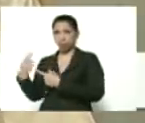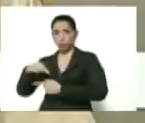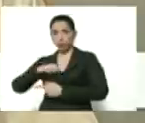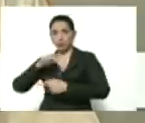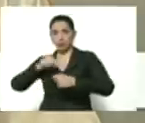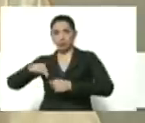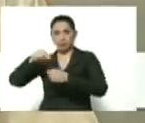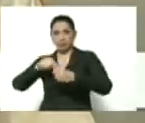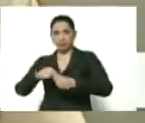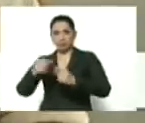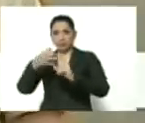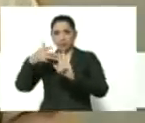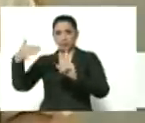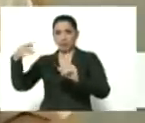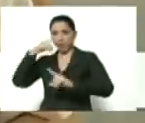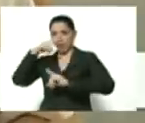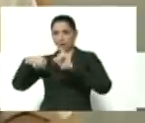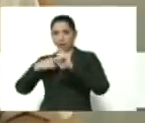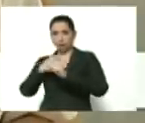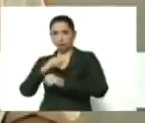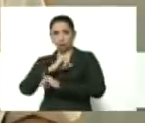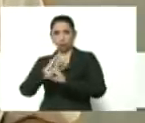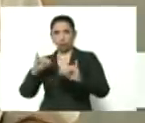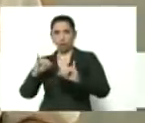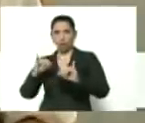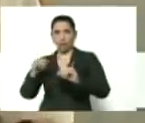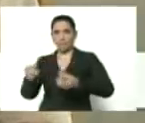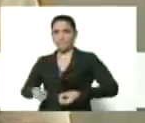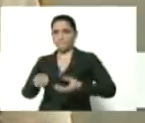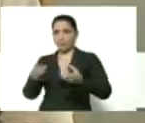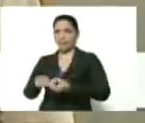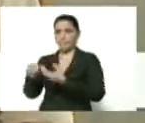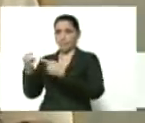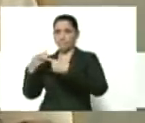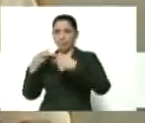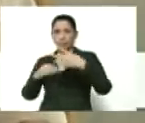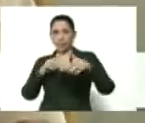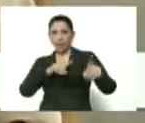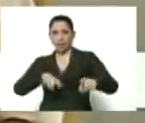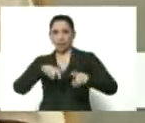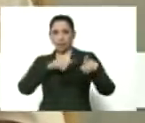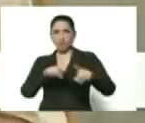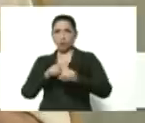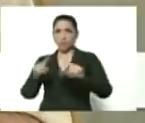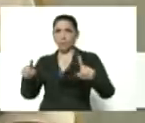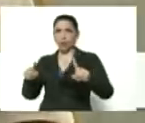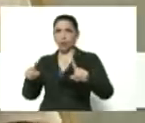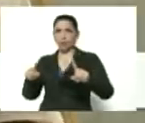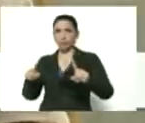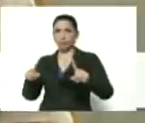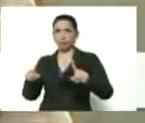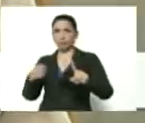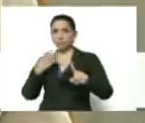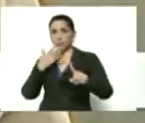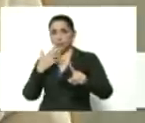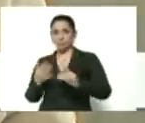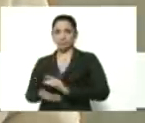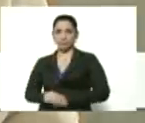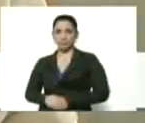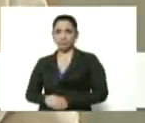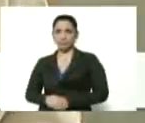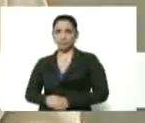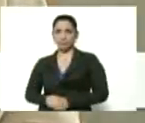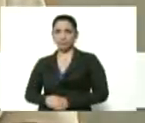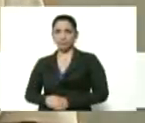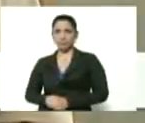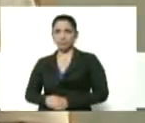de cereales este año, ya hemos entregado insumos a los campesinos para 21 mil hectáreas. En el caso de maíz, para